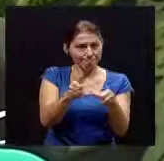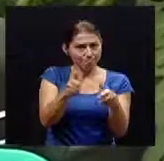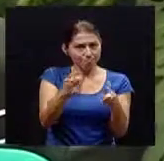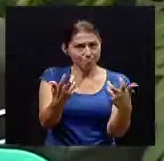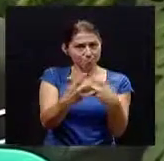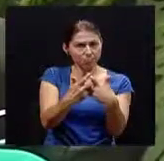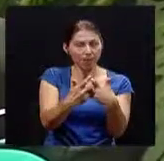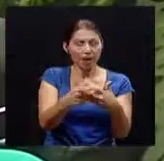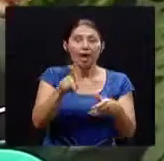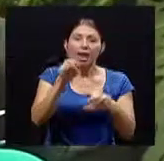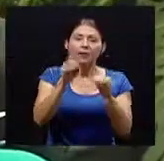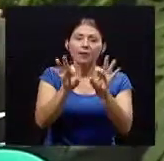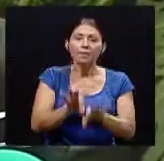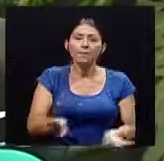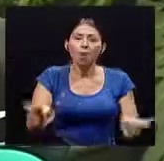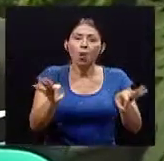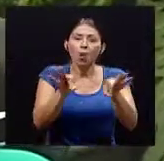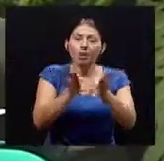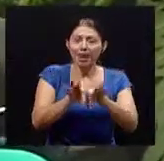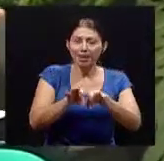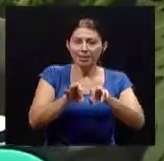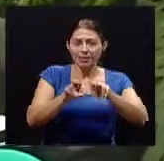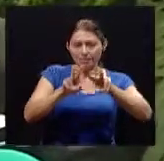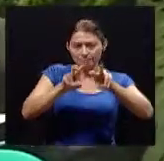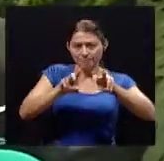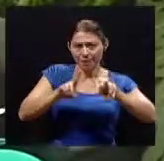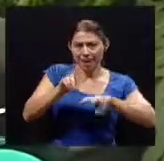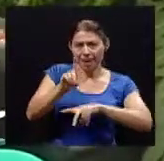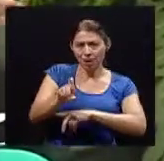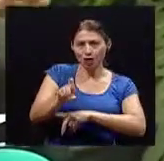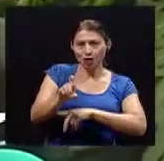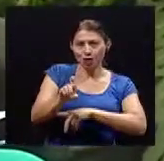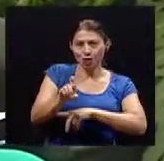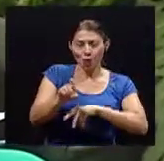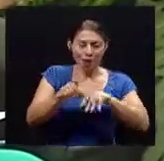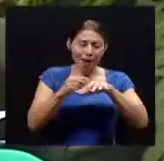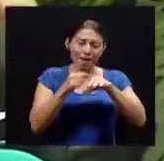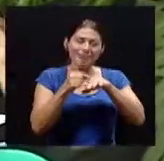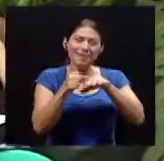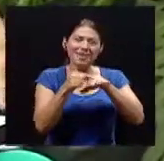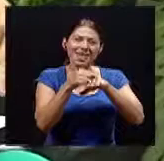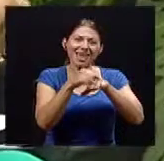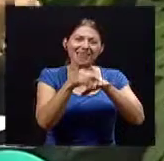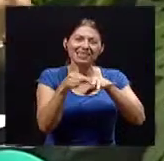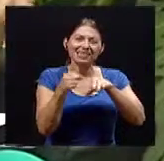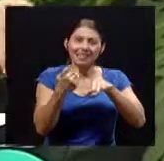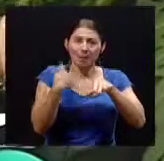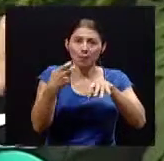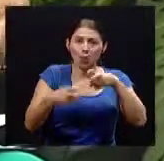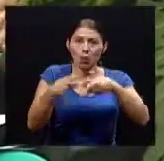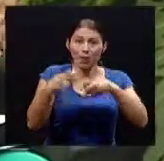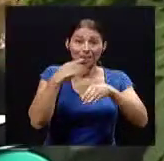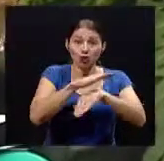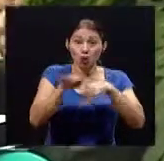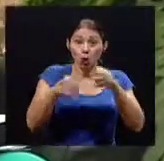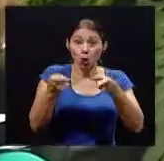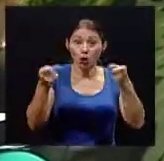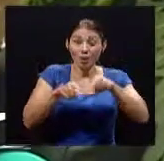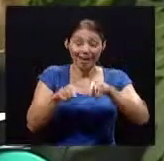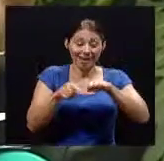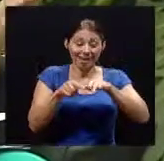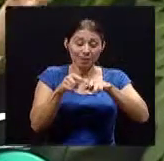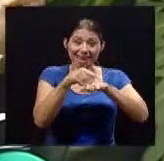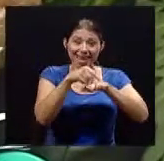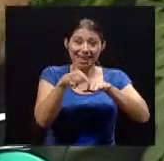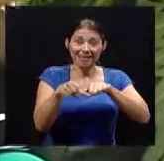de las alteraciones que los pies tienen porque resulta que todo lo que pasa en nuestros pies se refleja de ahí hacia arriba en